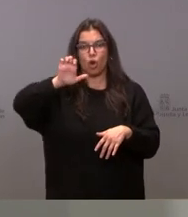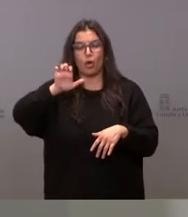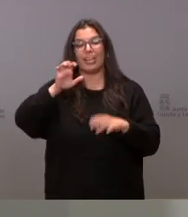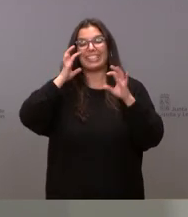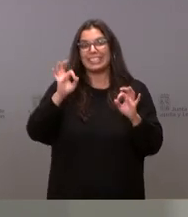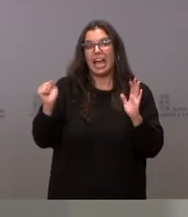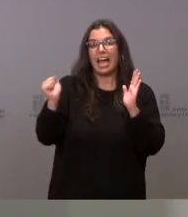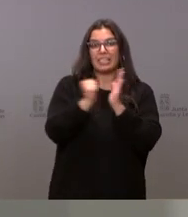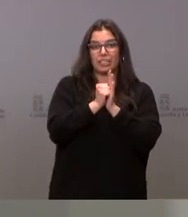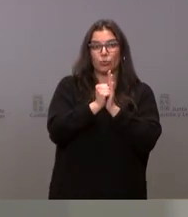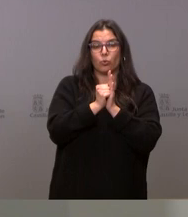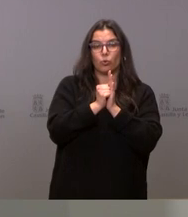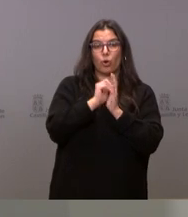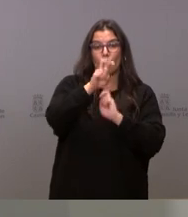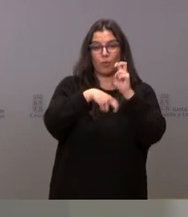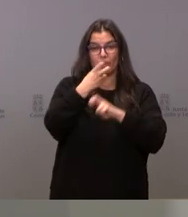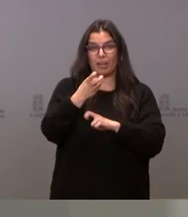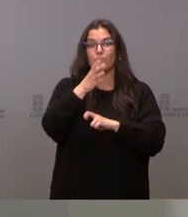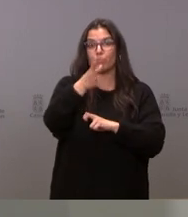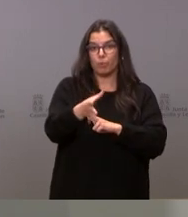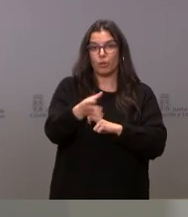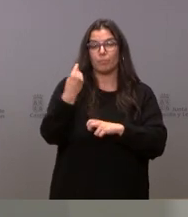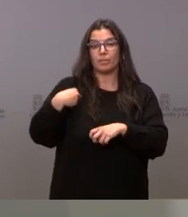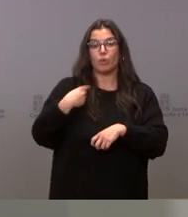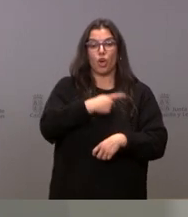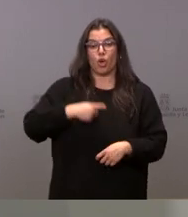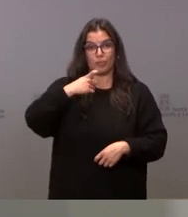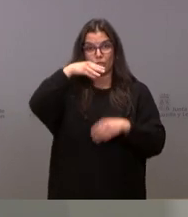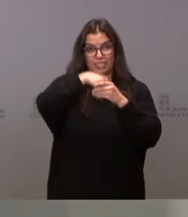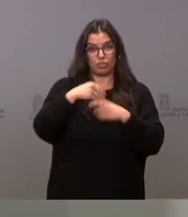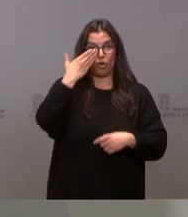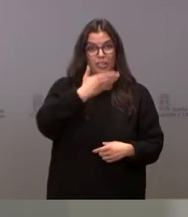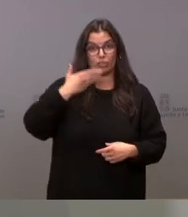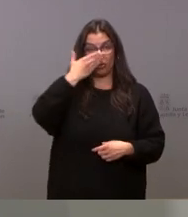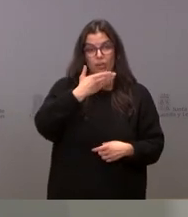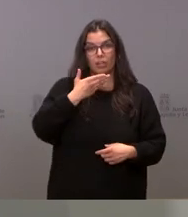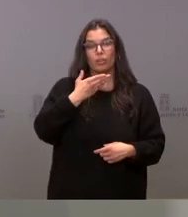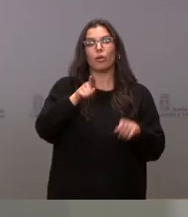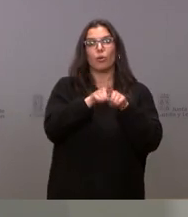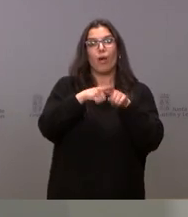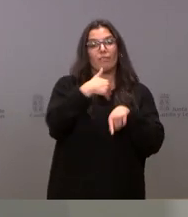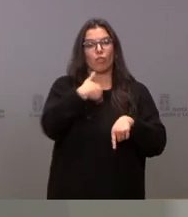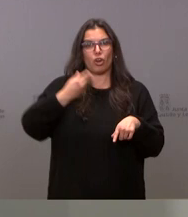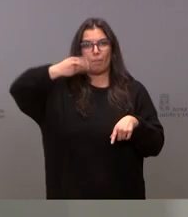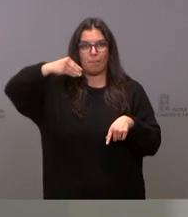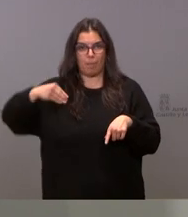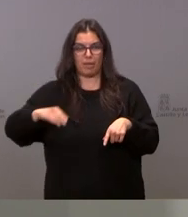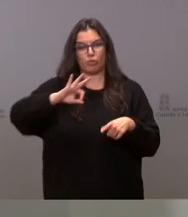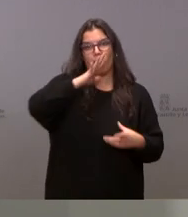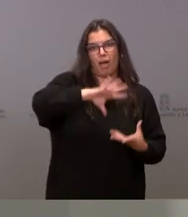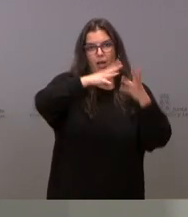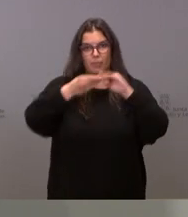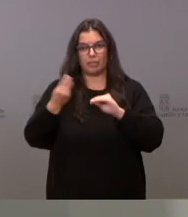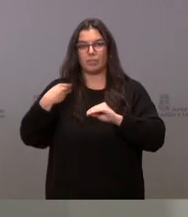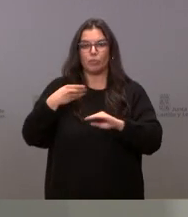artículo porque se amplían las funciones de las comisiones de escolarización, que van a incluir la supervisión del cumplimiento de las normas de admisión,